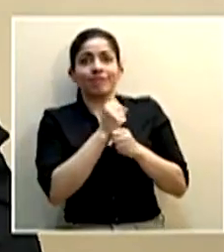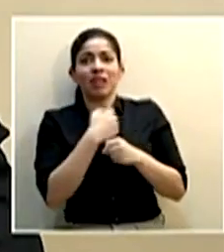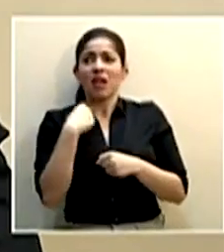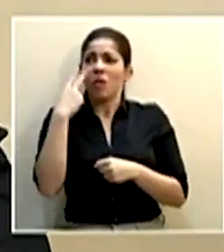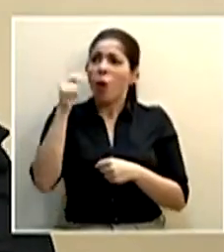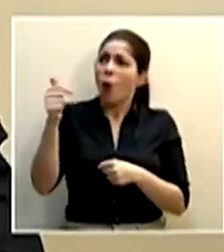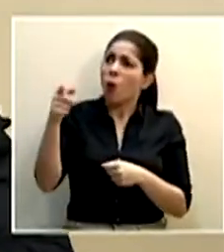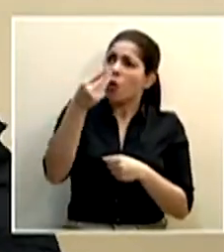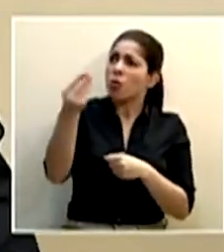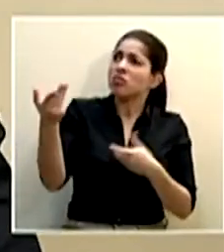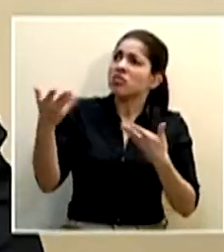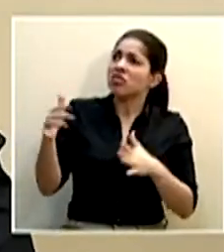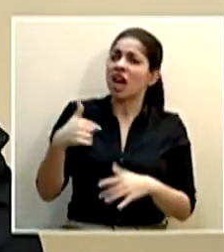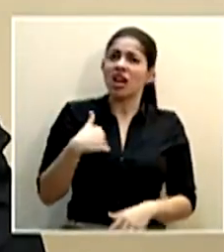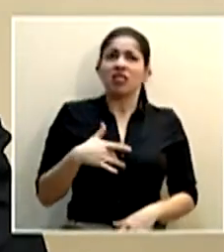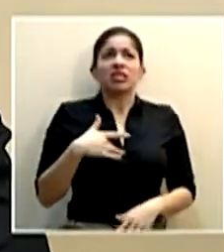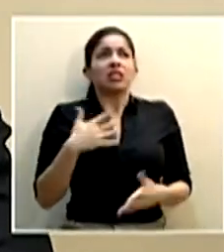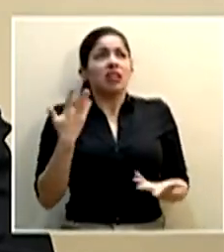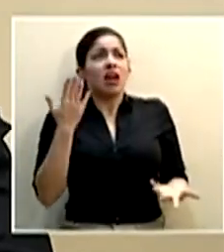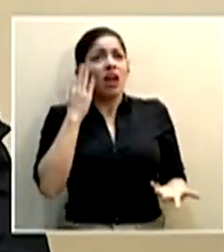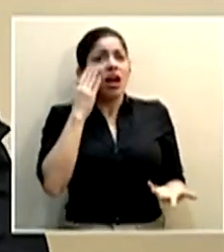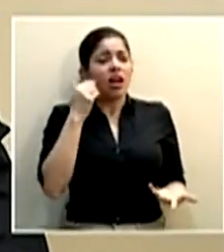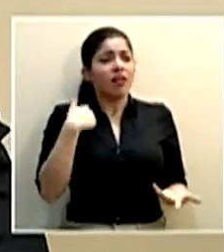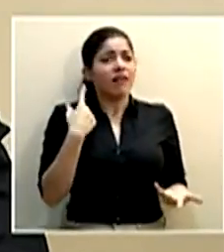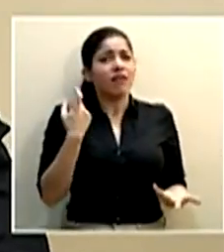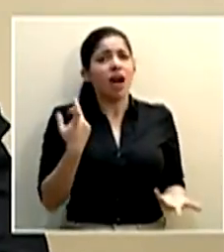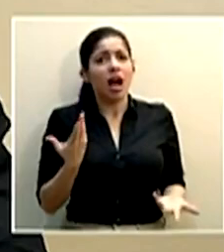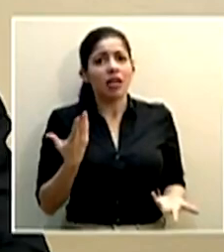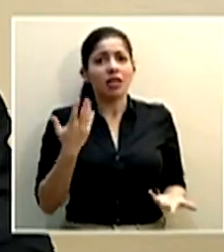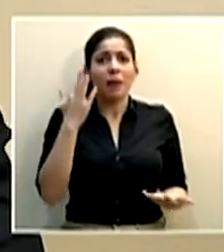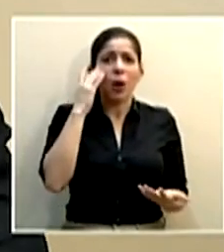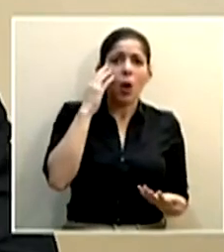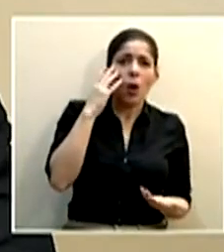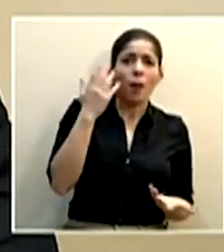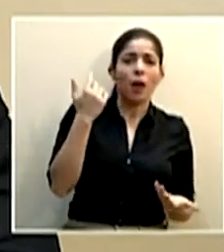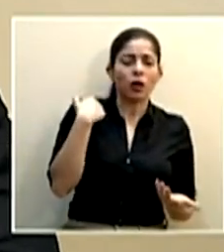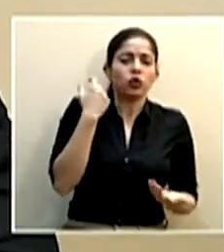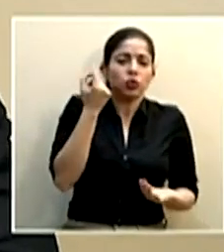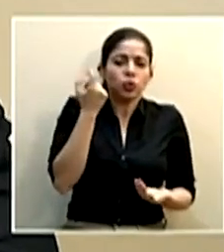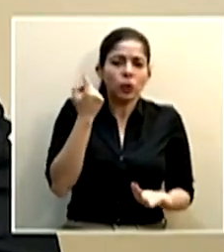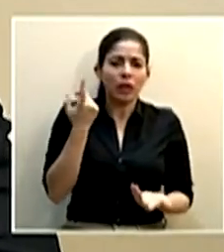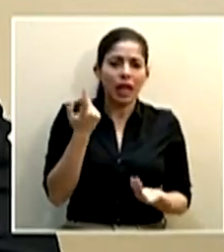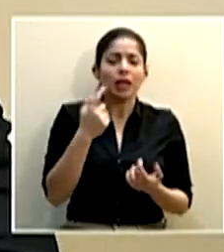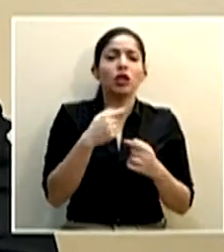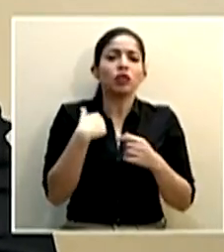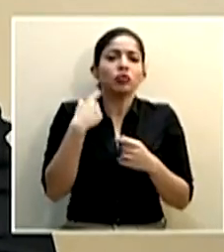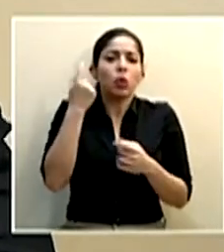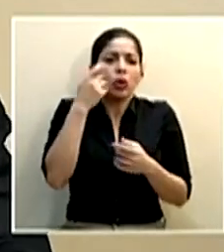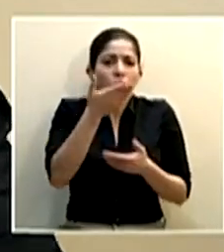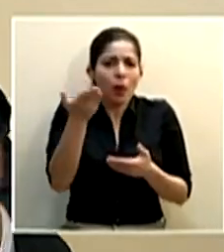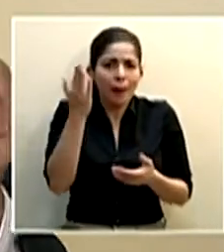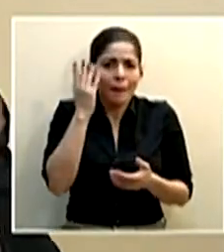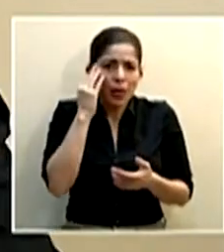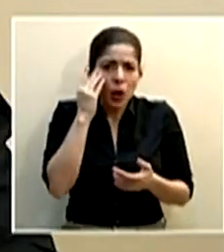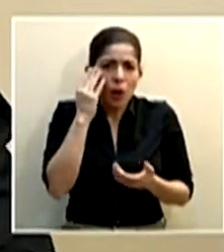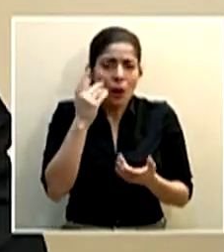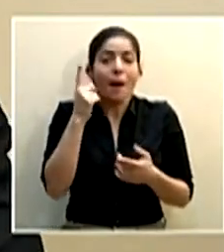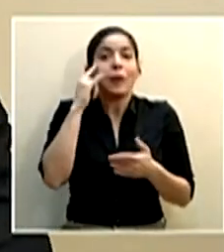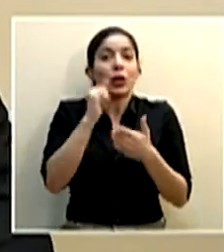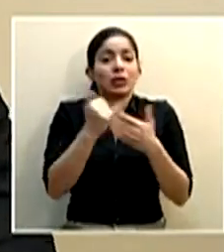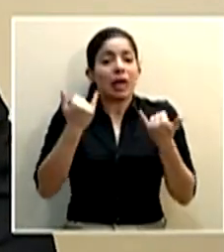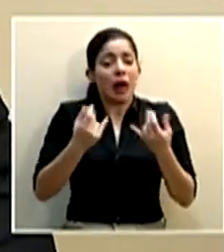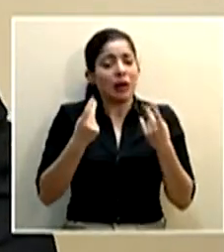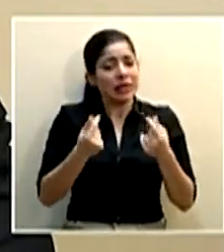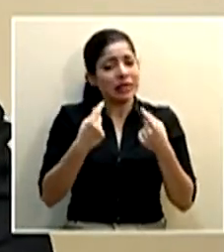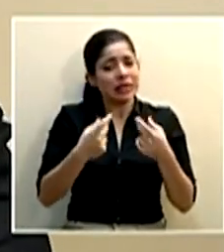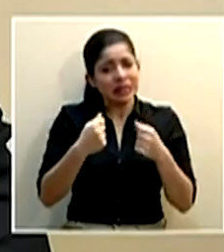personas si lo reciben que sientan alguna zozobra. Y entiendo que haya preocupación. Por eso se está corriendo